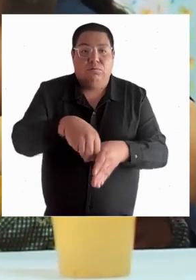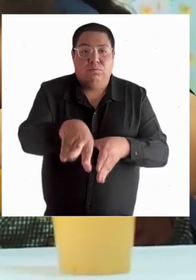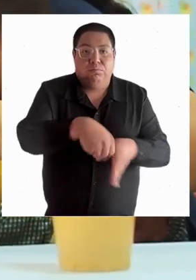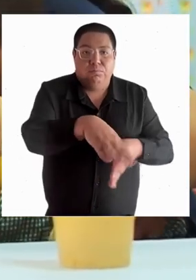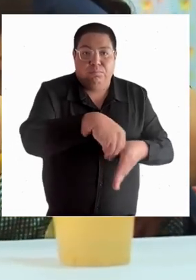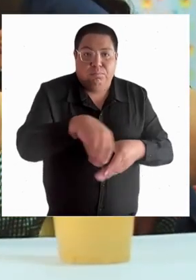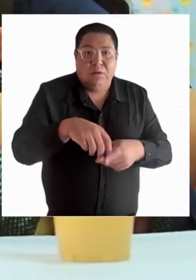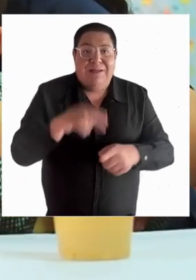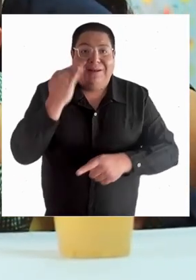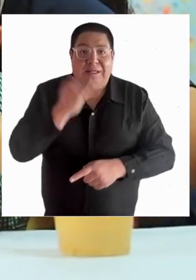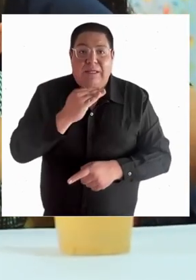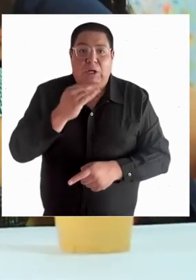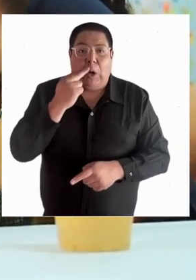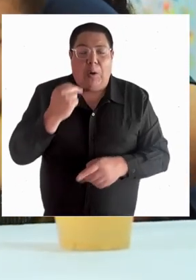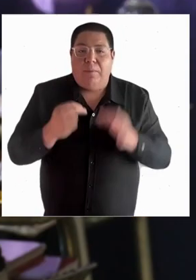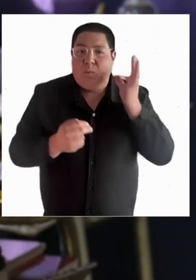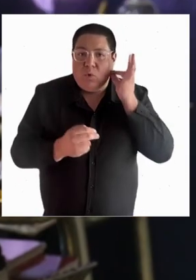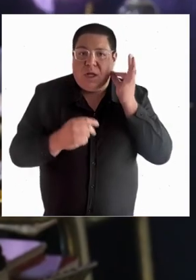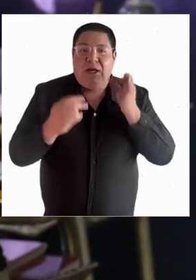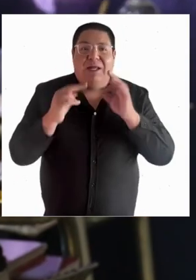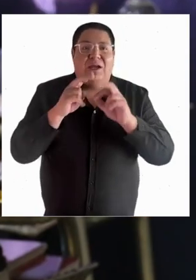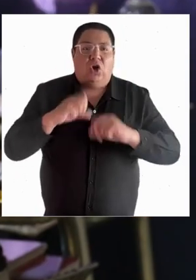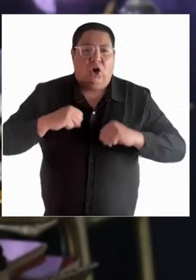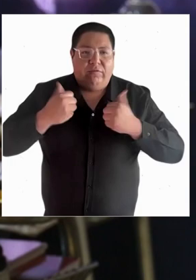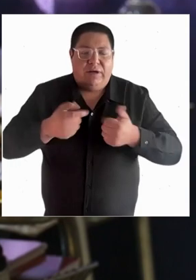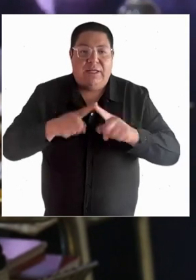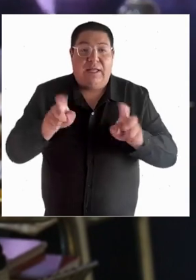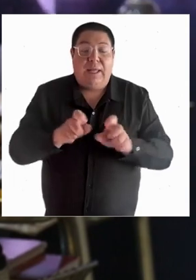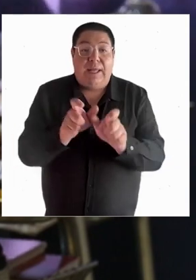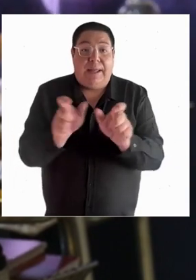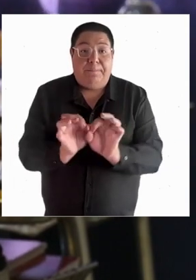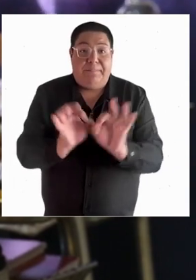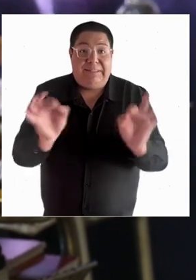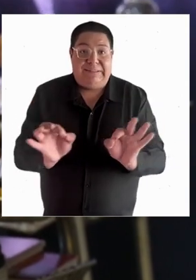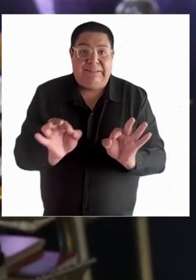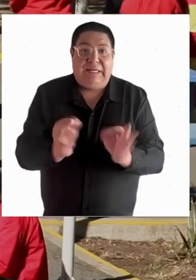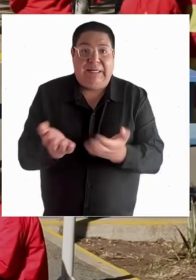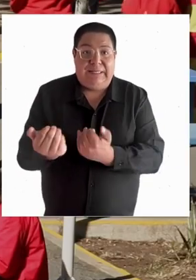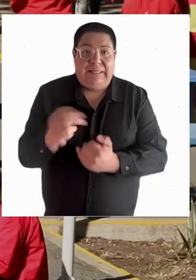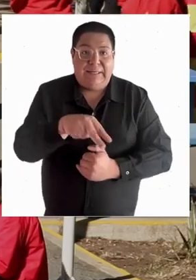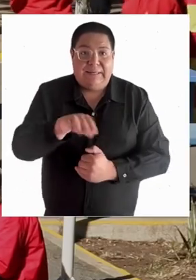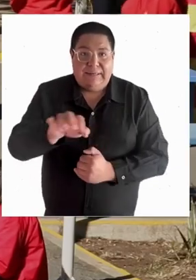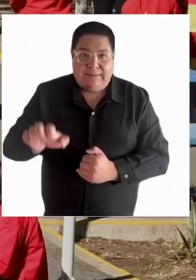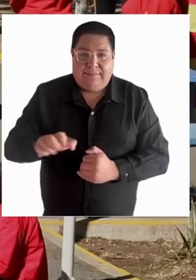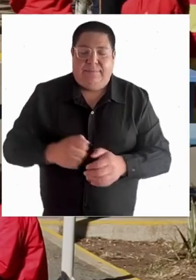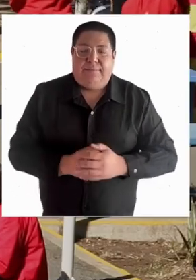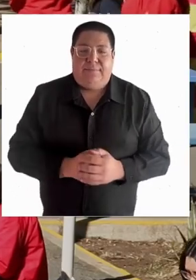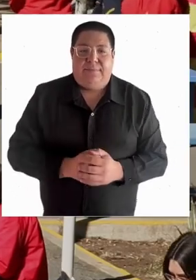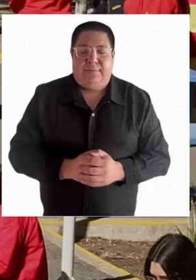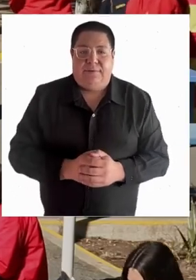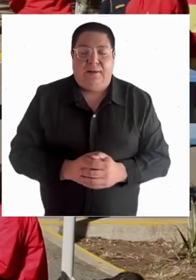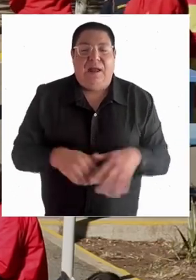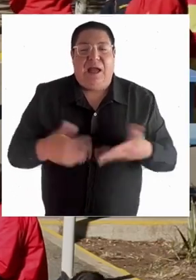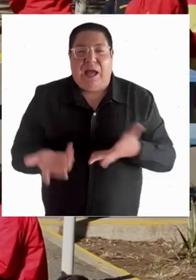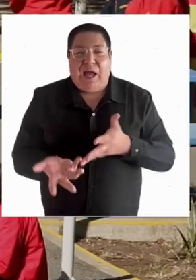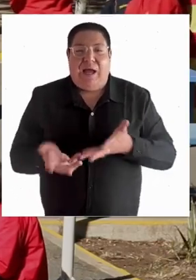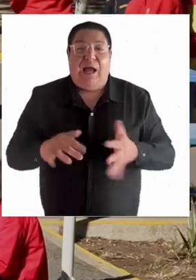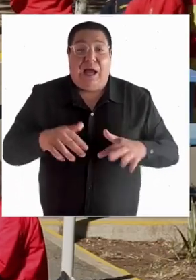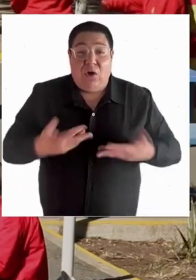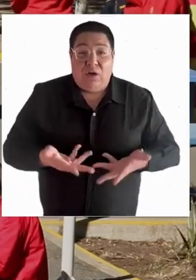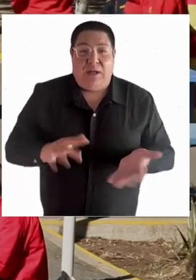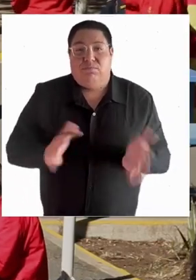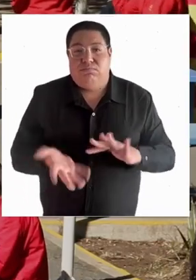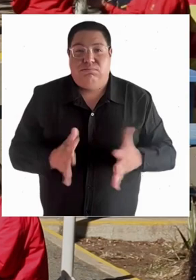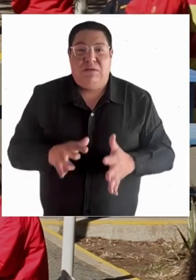Las escuelas y liceos que cuentan con PIE, en su mayoría municipales, se concentran principalmente en la región